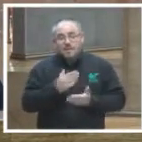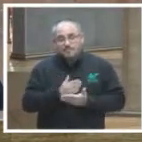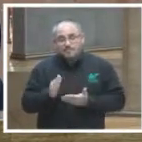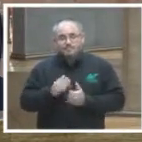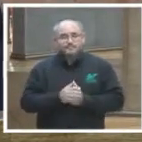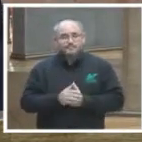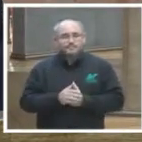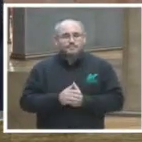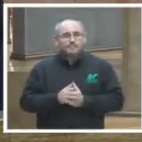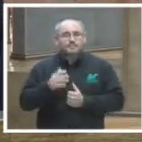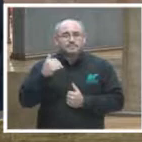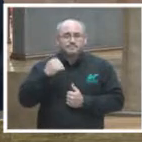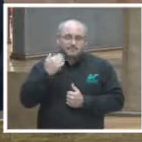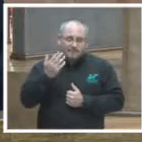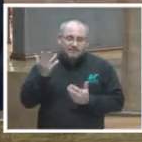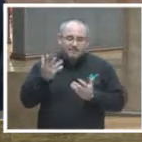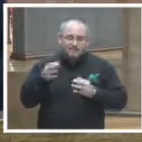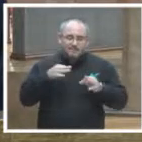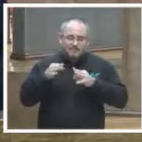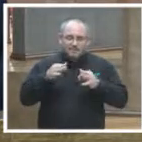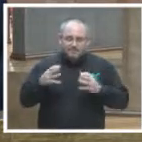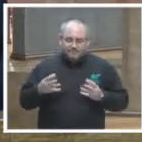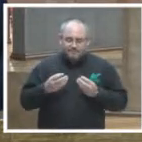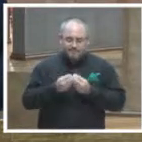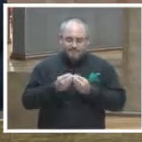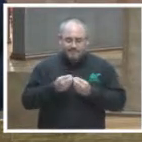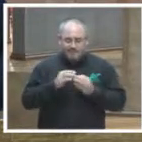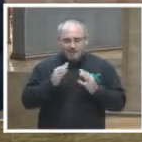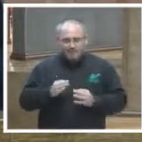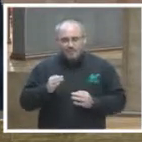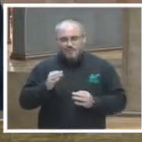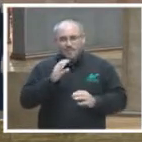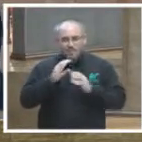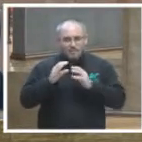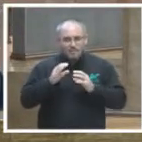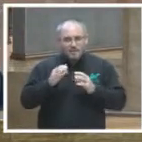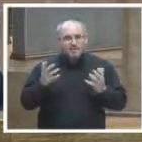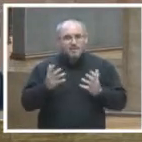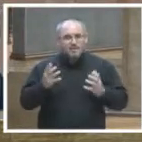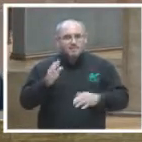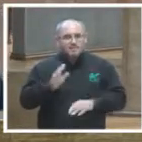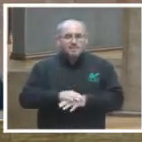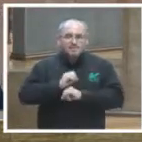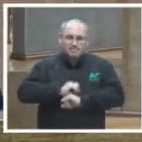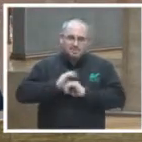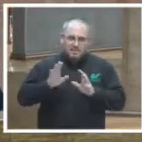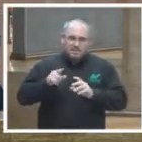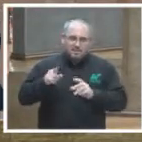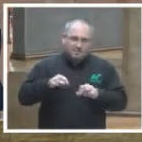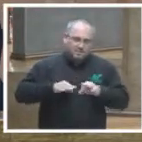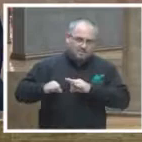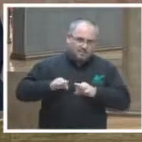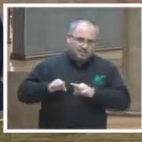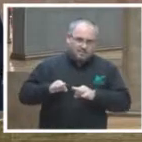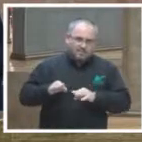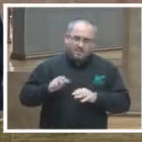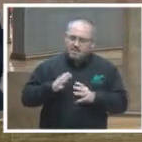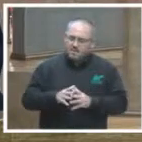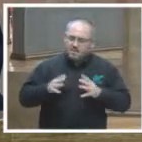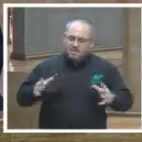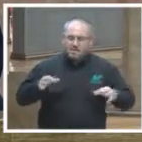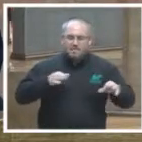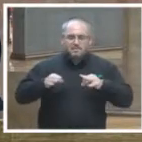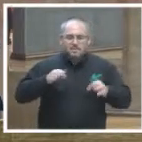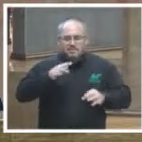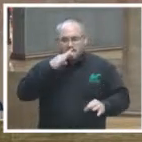projura mejorar su manera de comunicar, difundir y hacer más claro el actuar y la gran tarea y